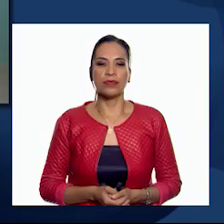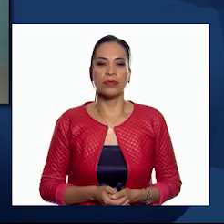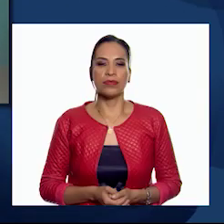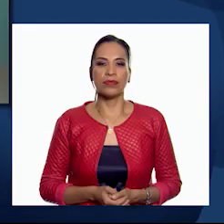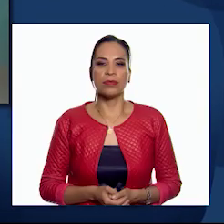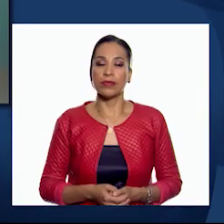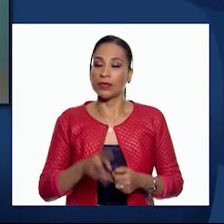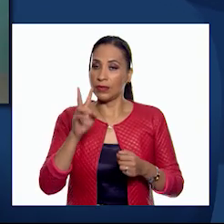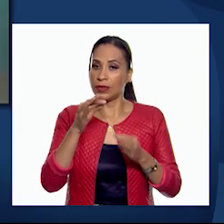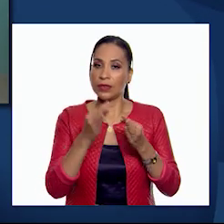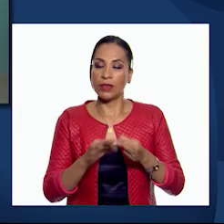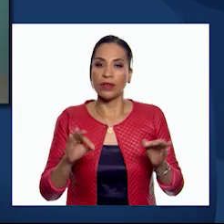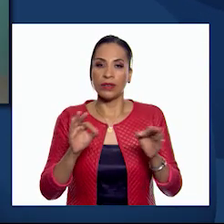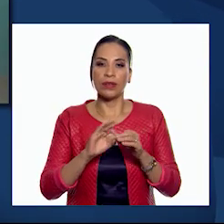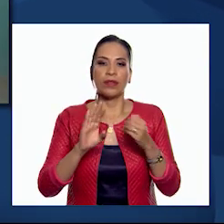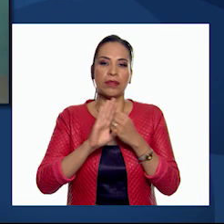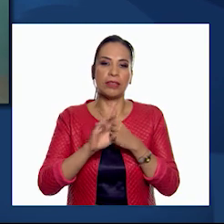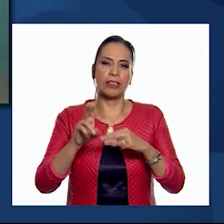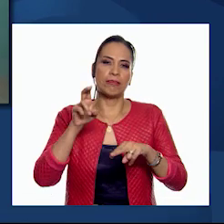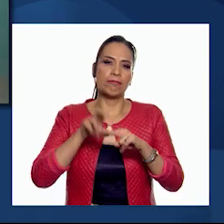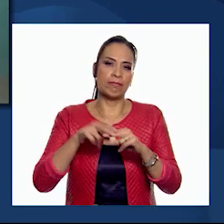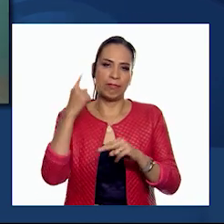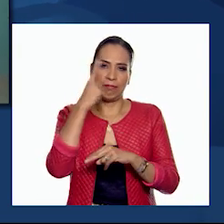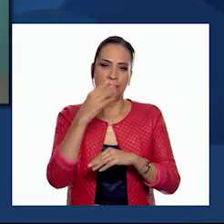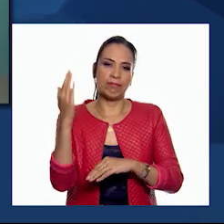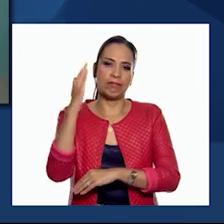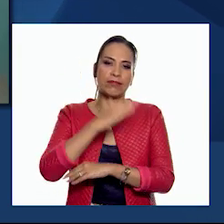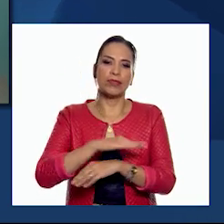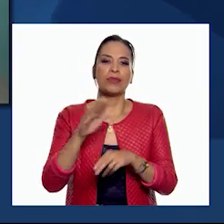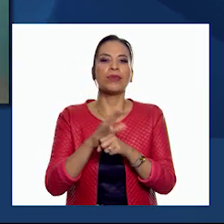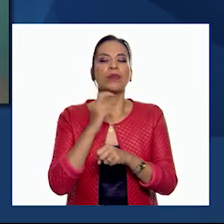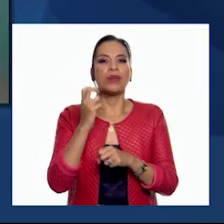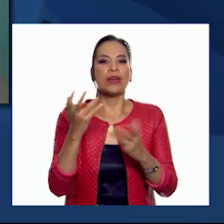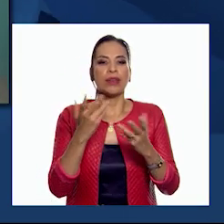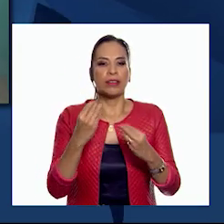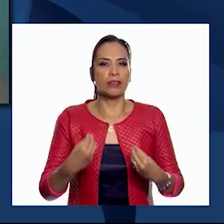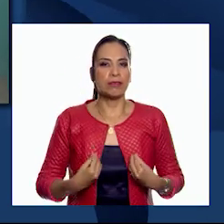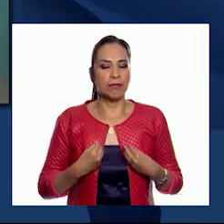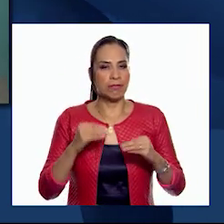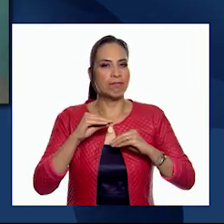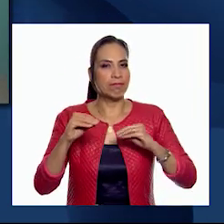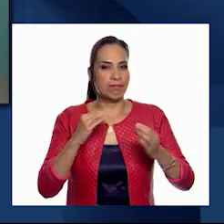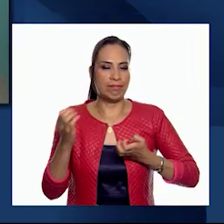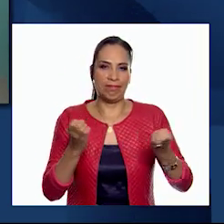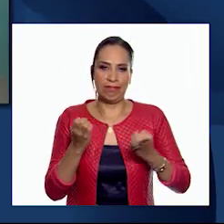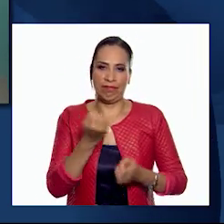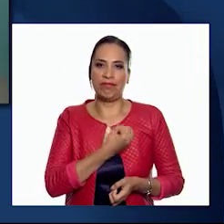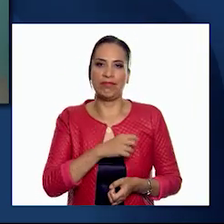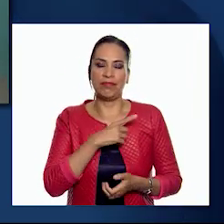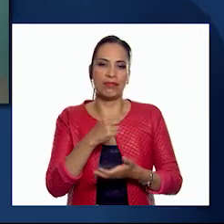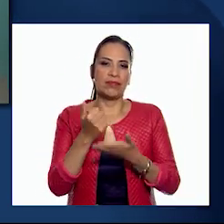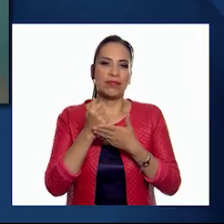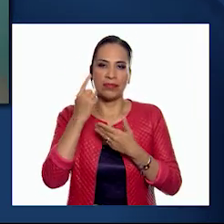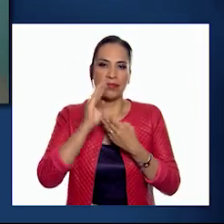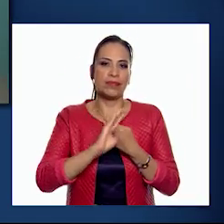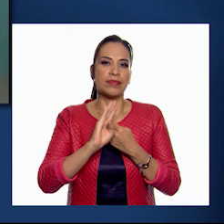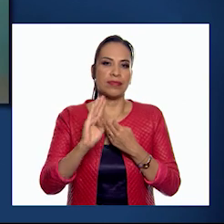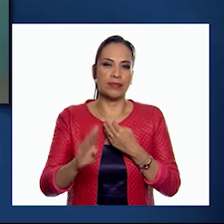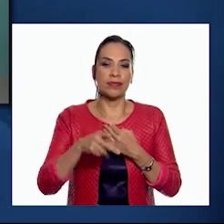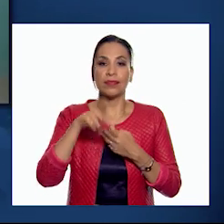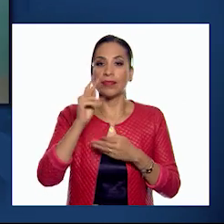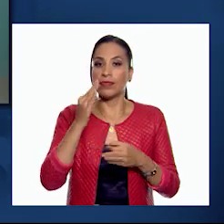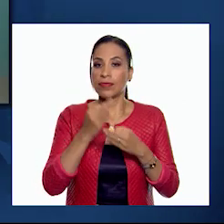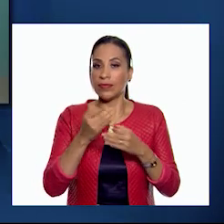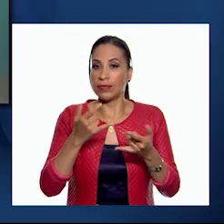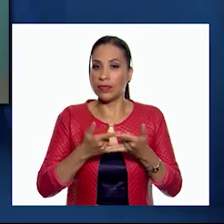Es muy importante evitar el sedentarismo, por lo que tener una vida activa y saludable nos ayuda a prevenir. Pero